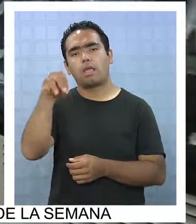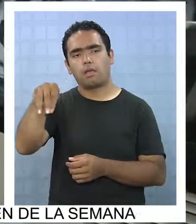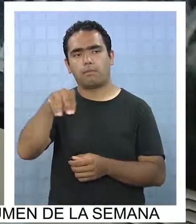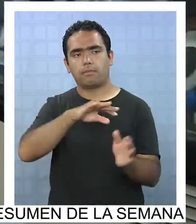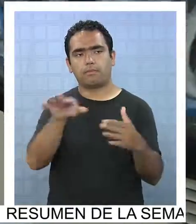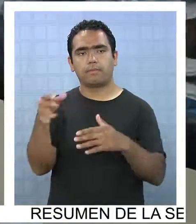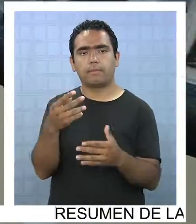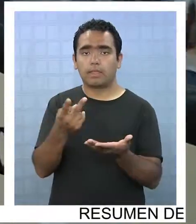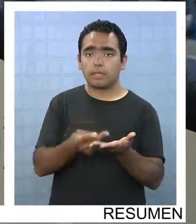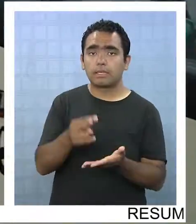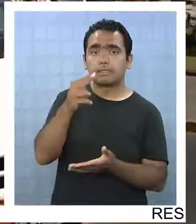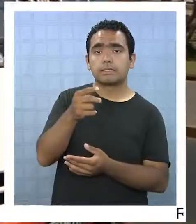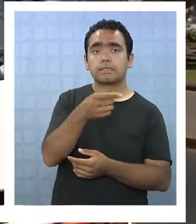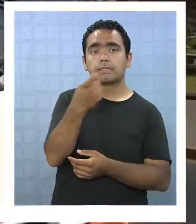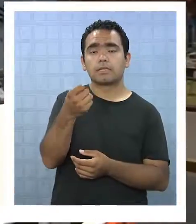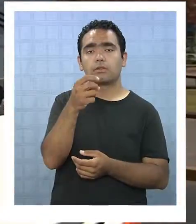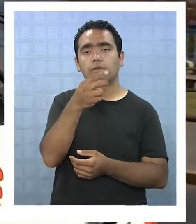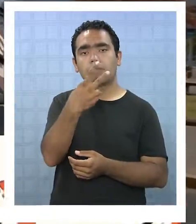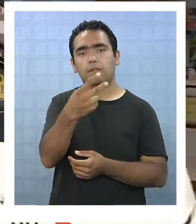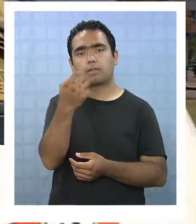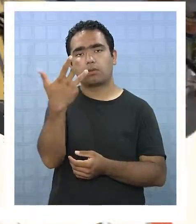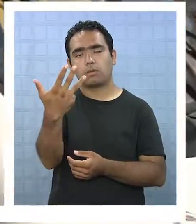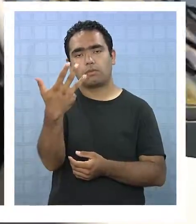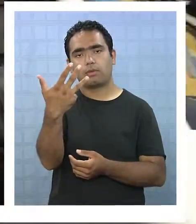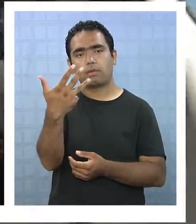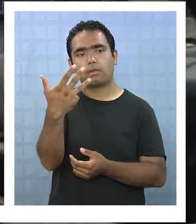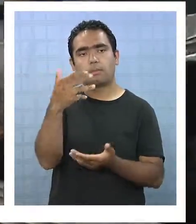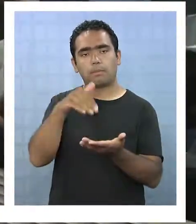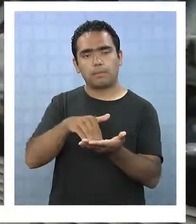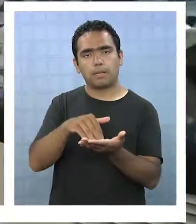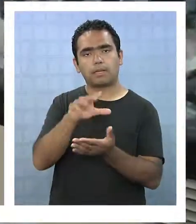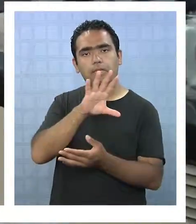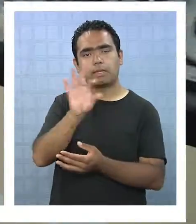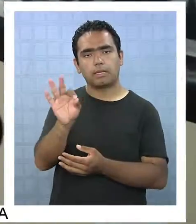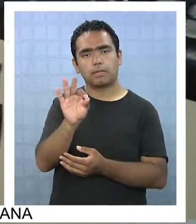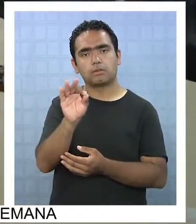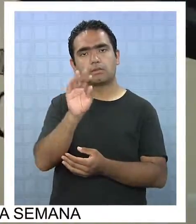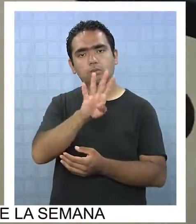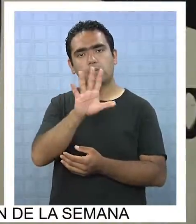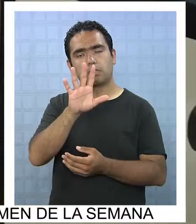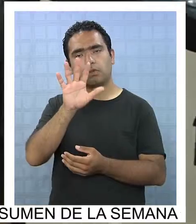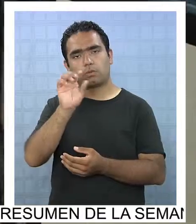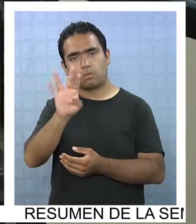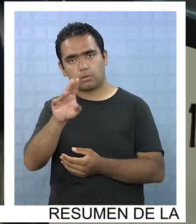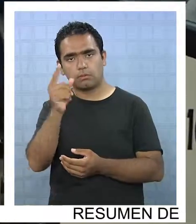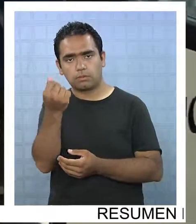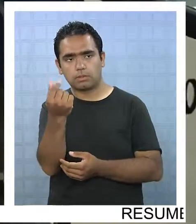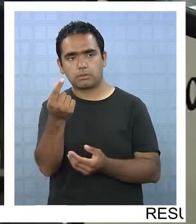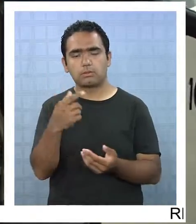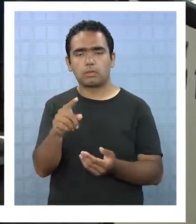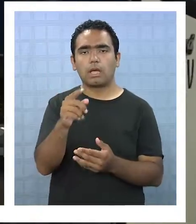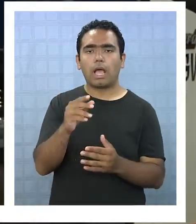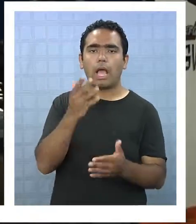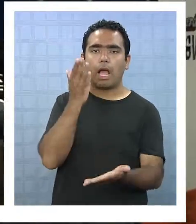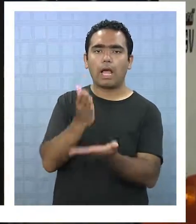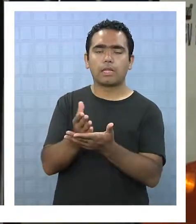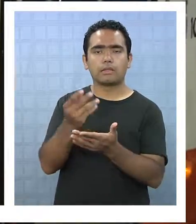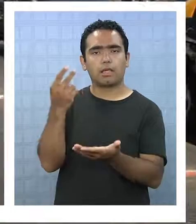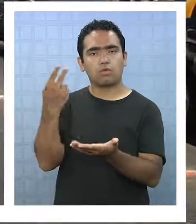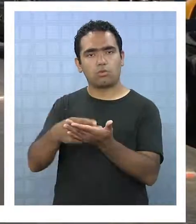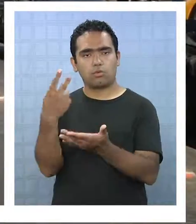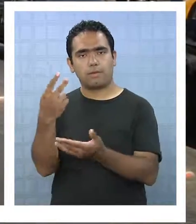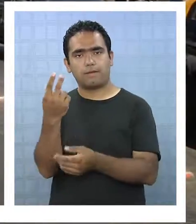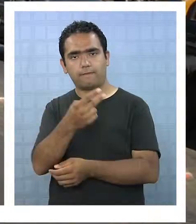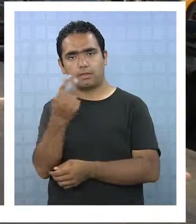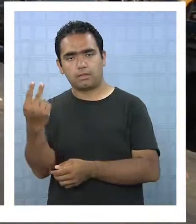ascienden a 129.594 pesos por máquina con proyección hasta el año 2022 con solicitud y